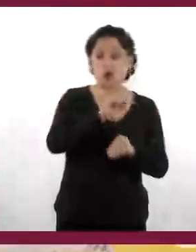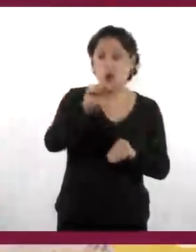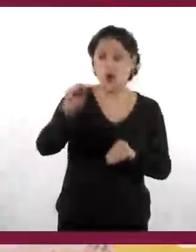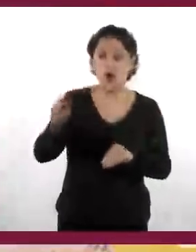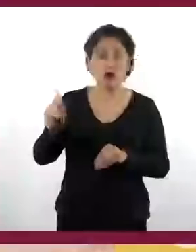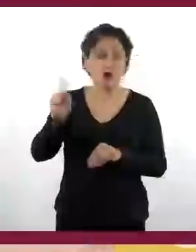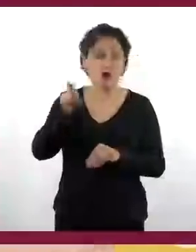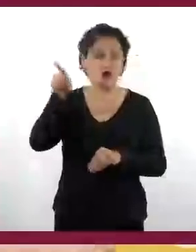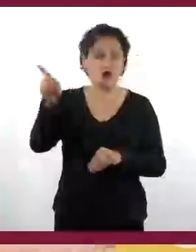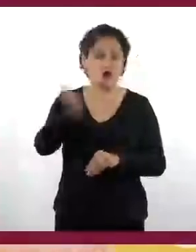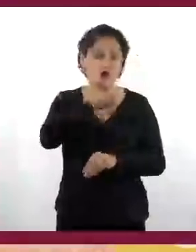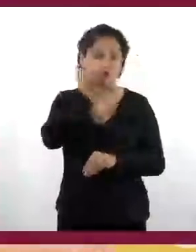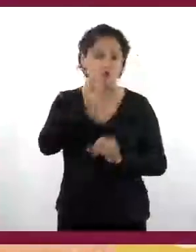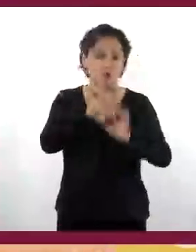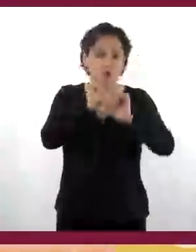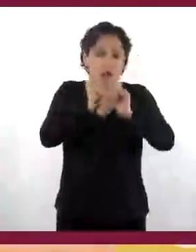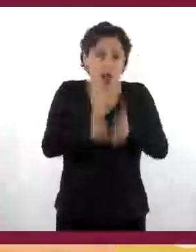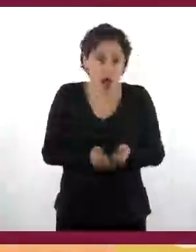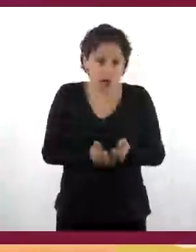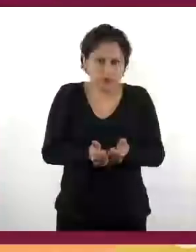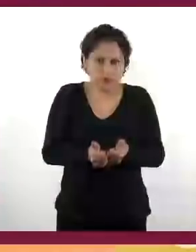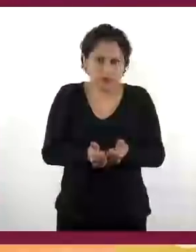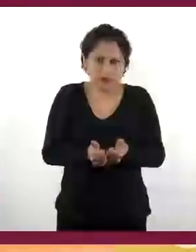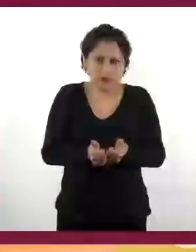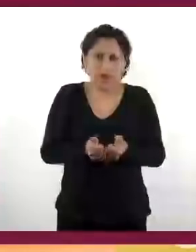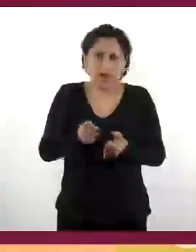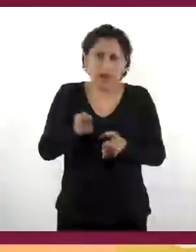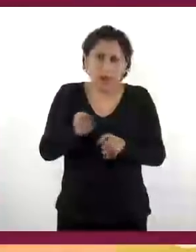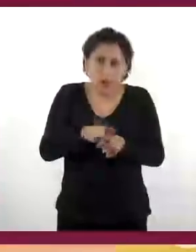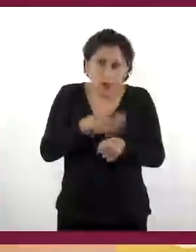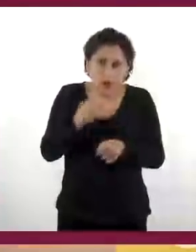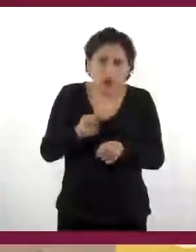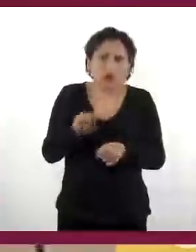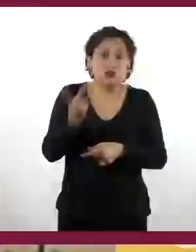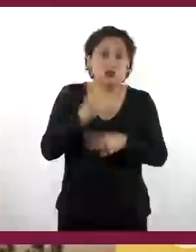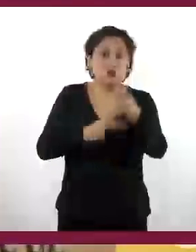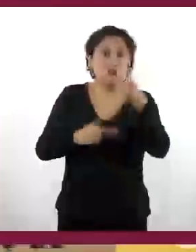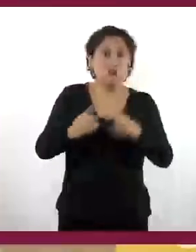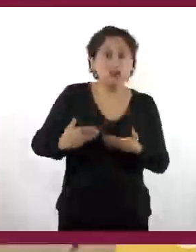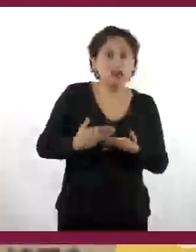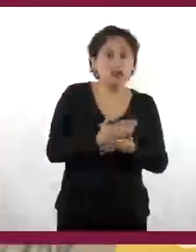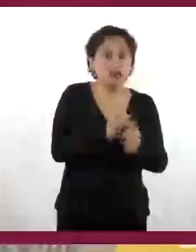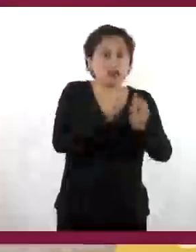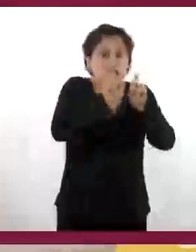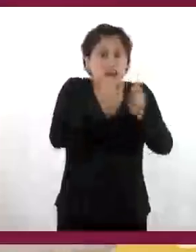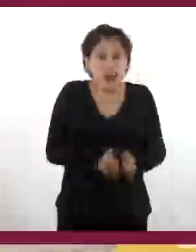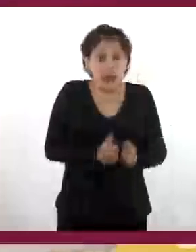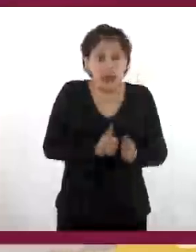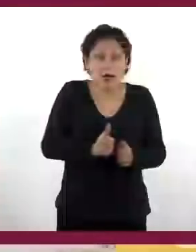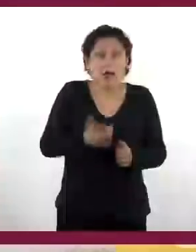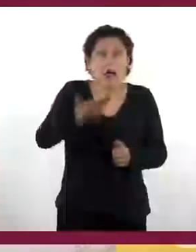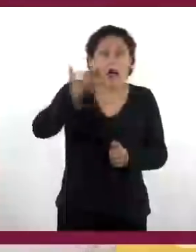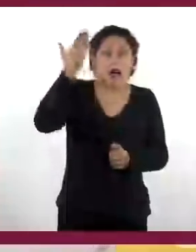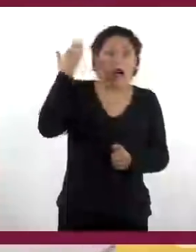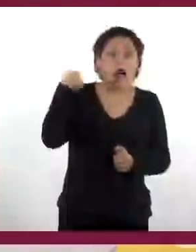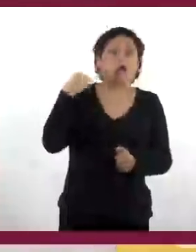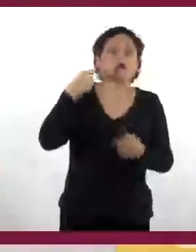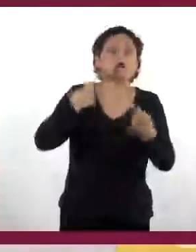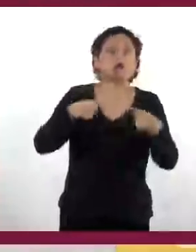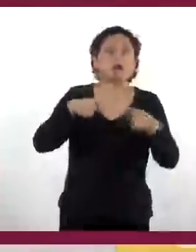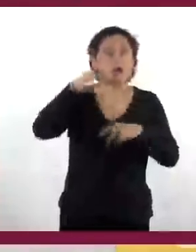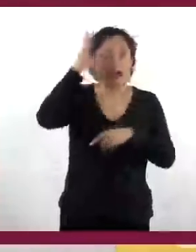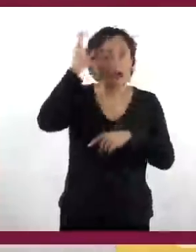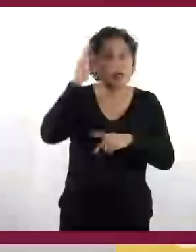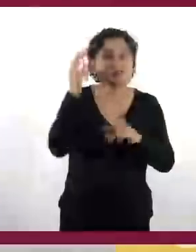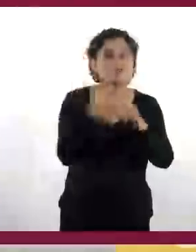de poblaciones estables, que van a ejercer presión sobre estas tierras antiguamente ocupadas por estos grupos de cazadores-recolectores.